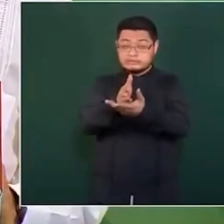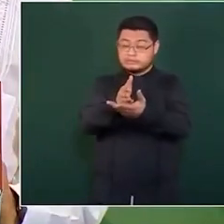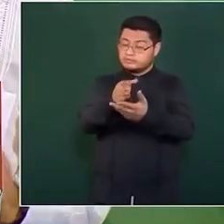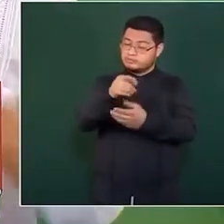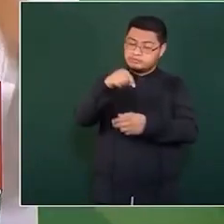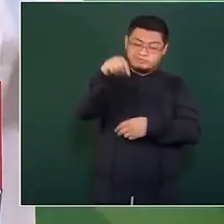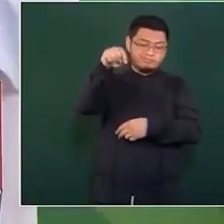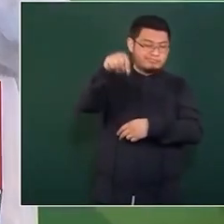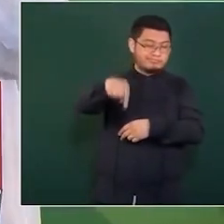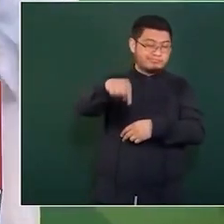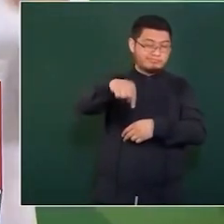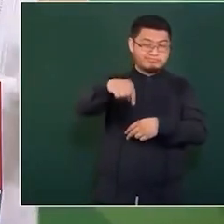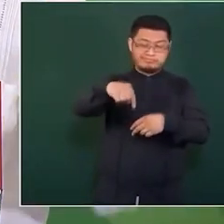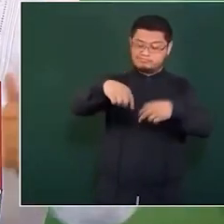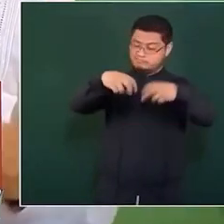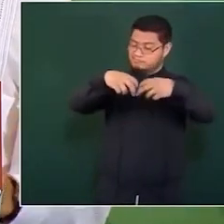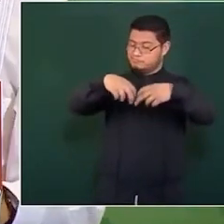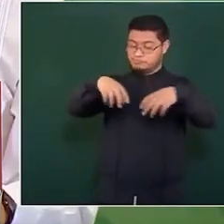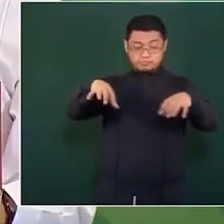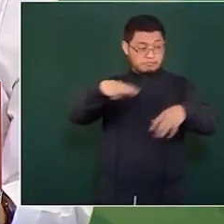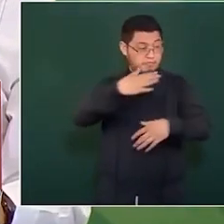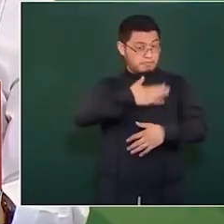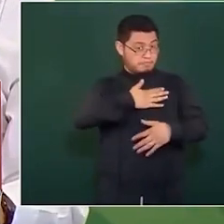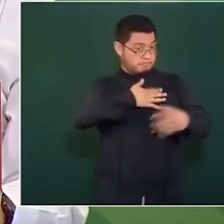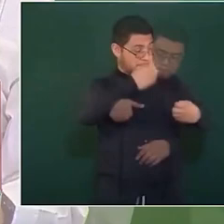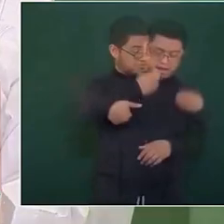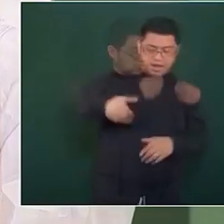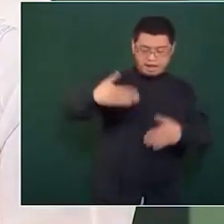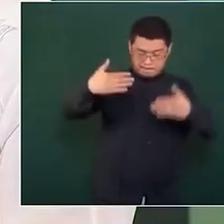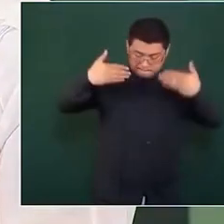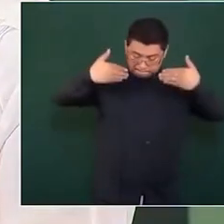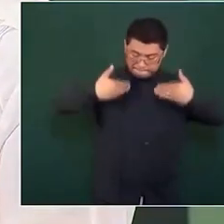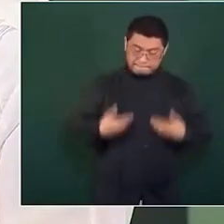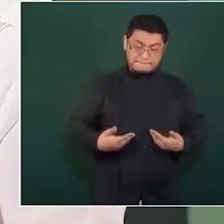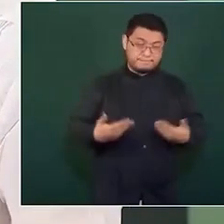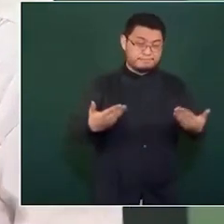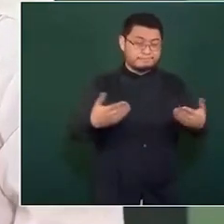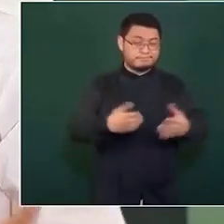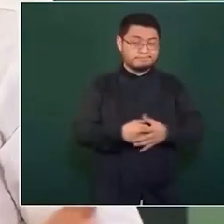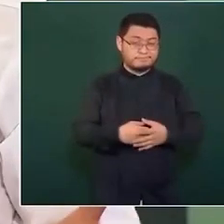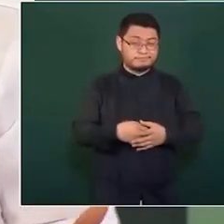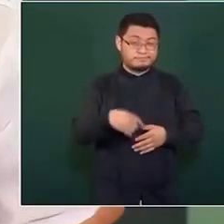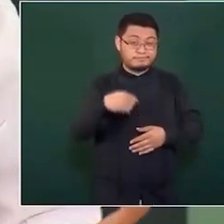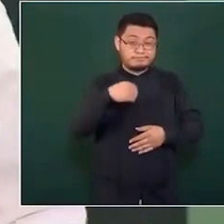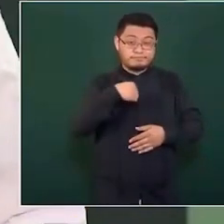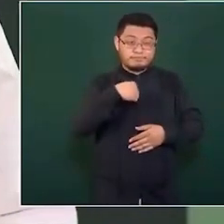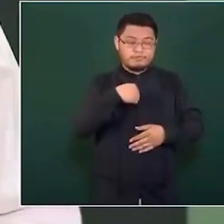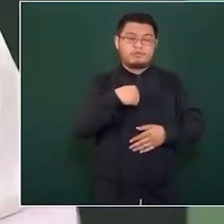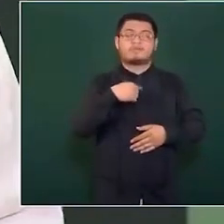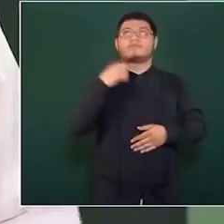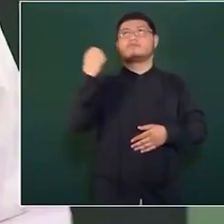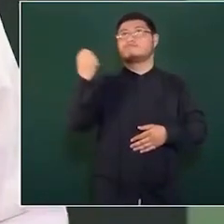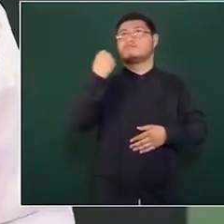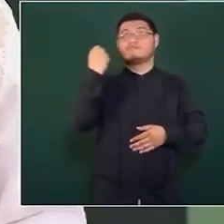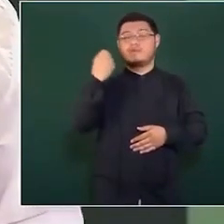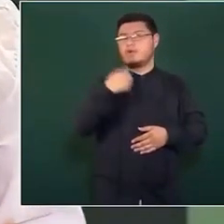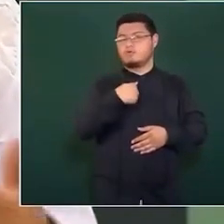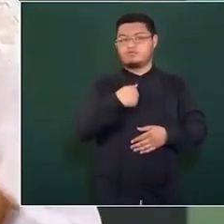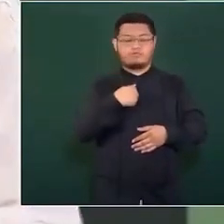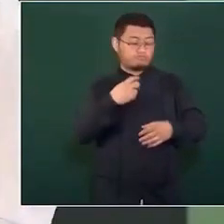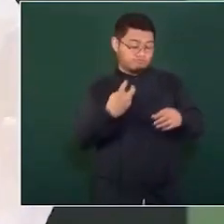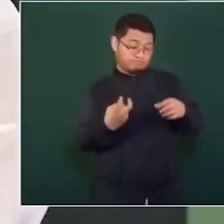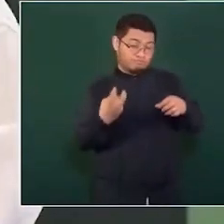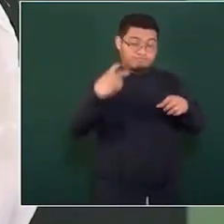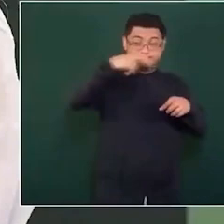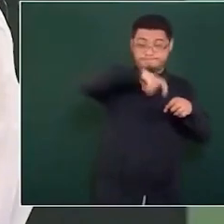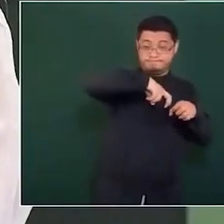donde estaba estacionado el carro. Afortunadamente, me dio tiempo de subirme al carro